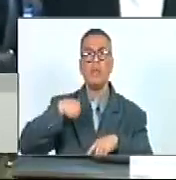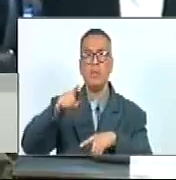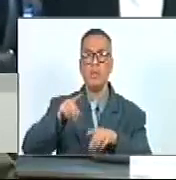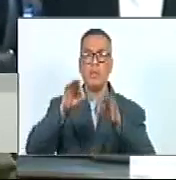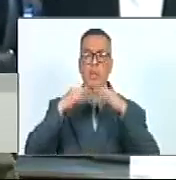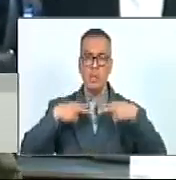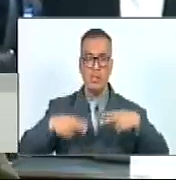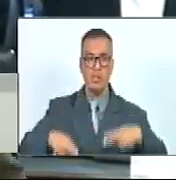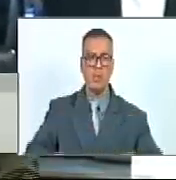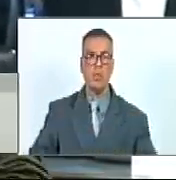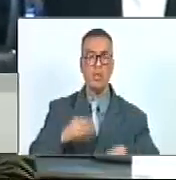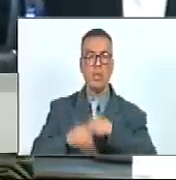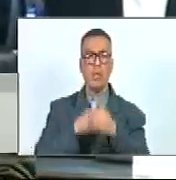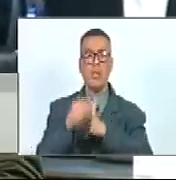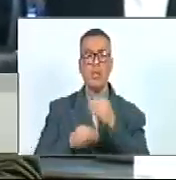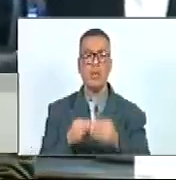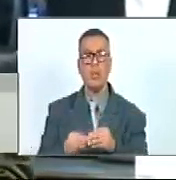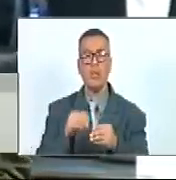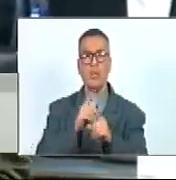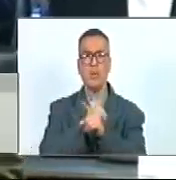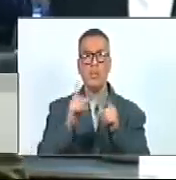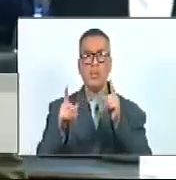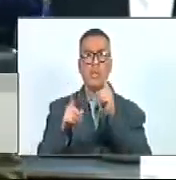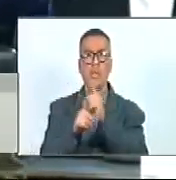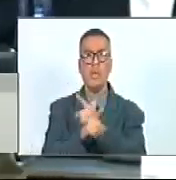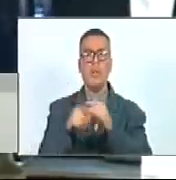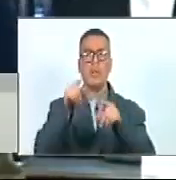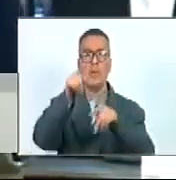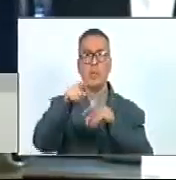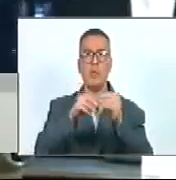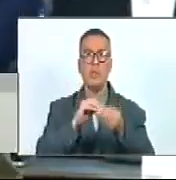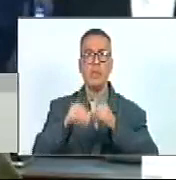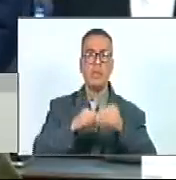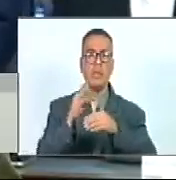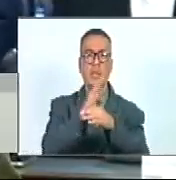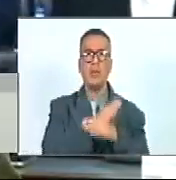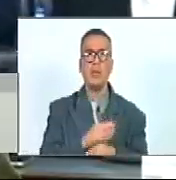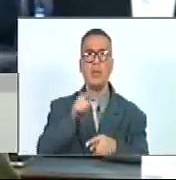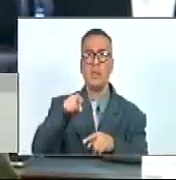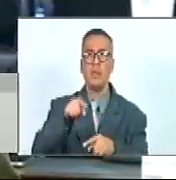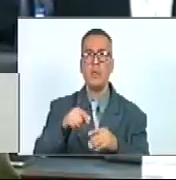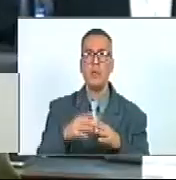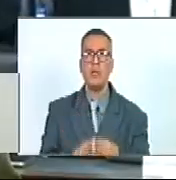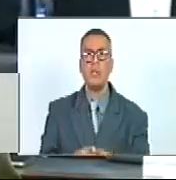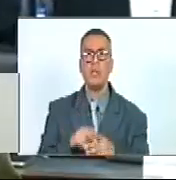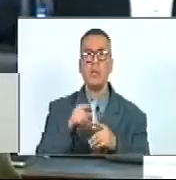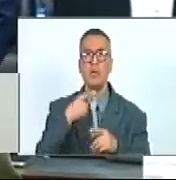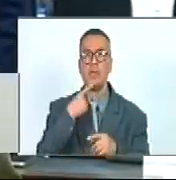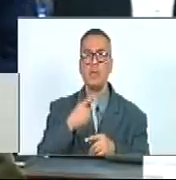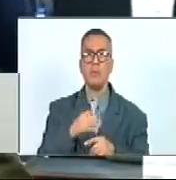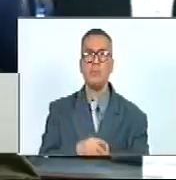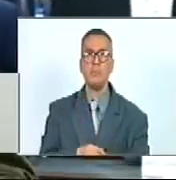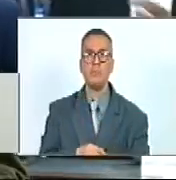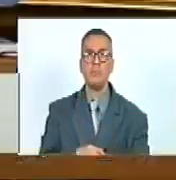Especie Humana Hagamos Una Simbiosis Con La Vida Y Sigamos Venciendo Es Cuanto Junta Directiva